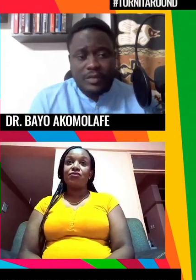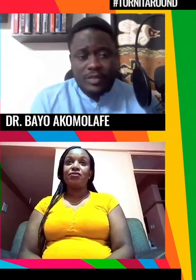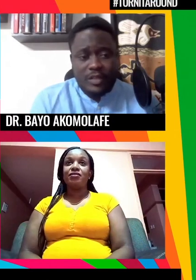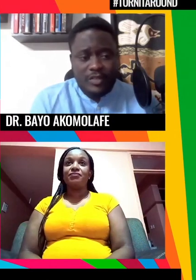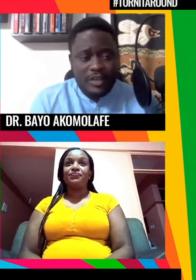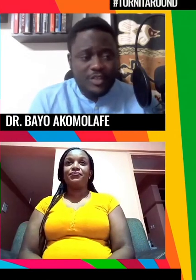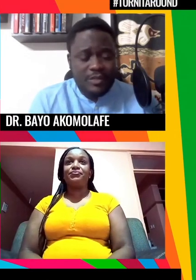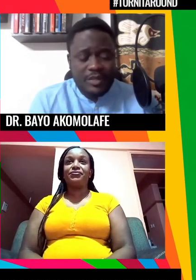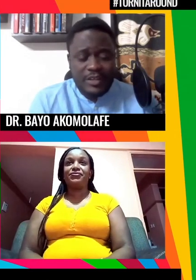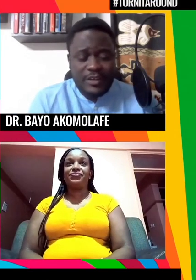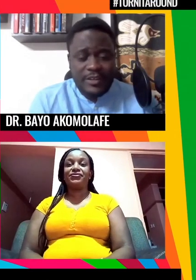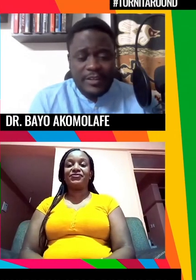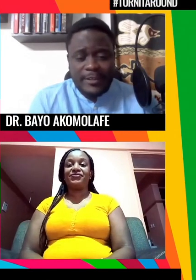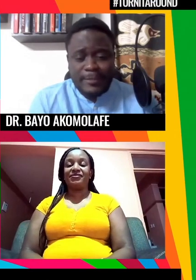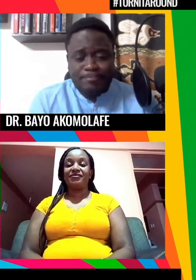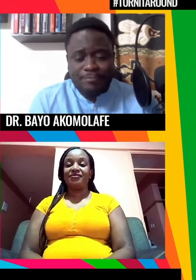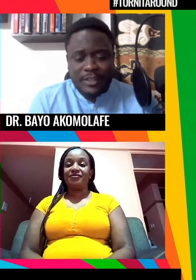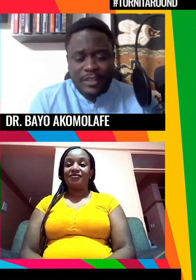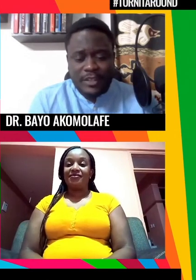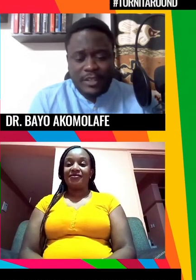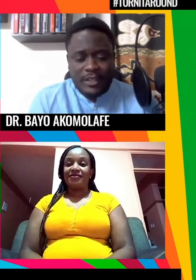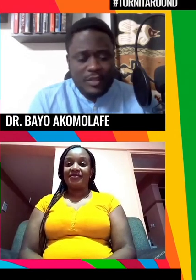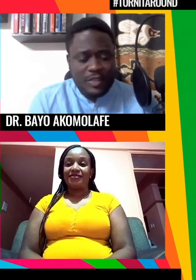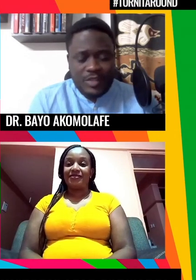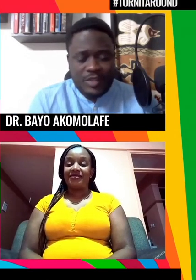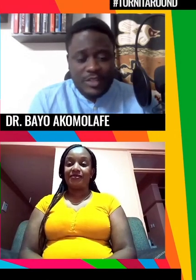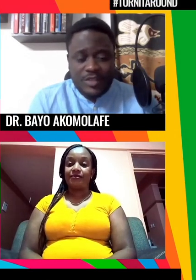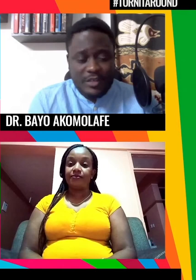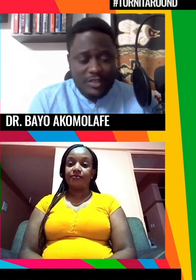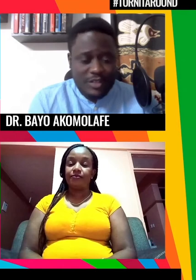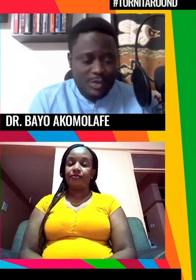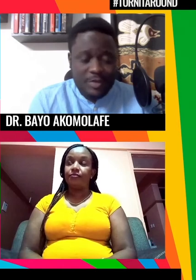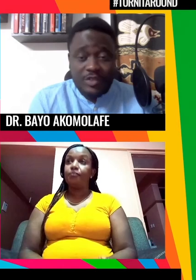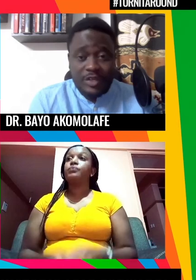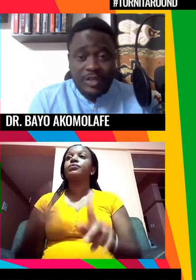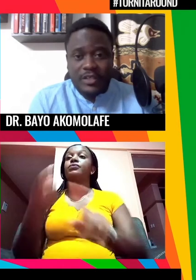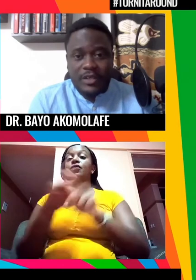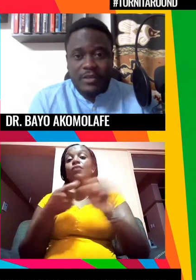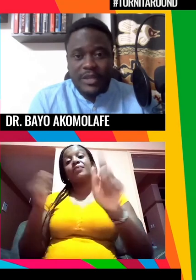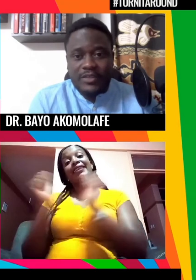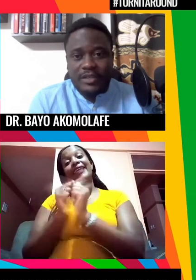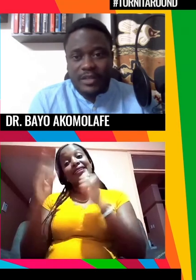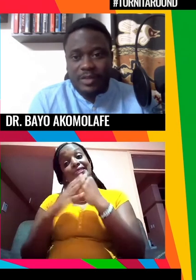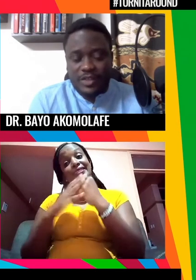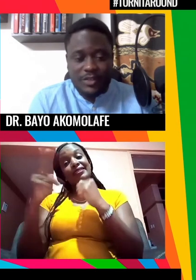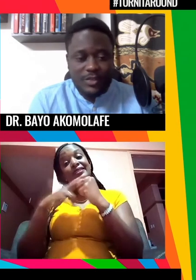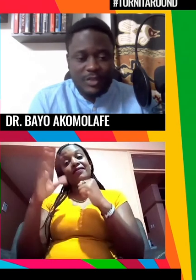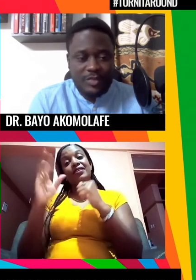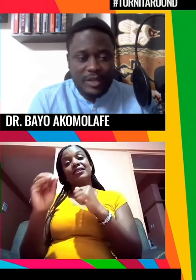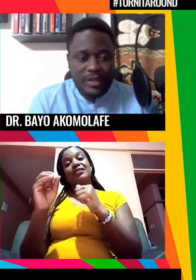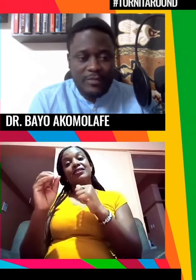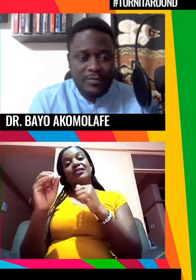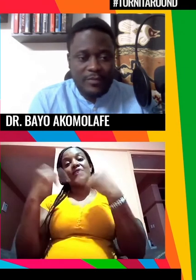gracias quizás aquí pueda mencionar yo algo desde los años 70 hemos intentado combatir el cambio